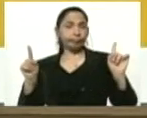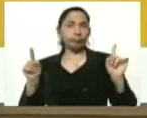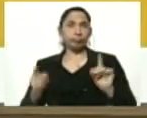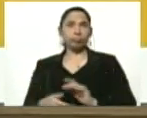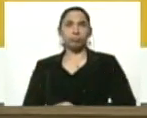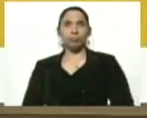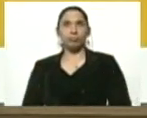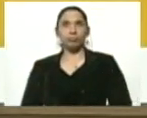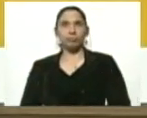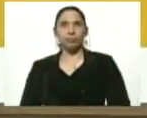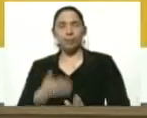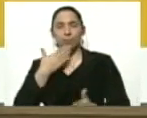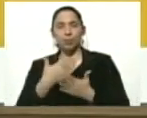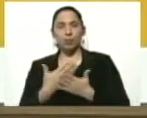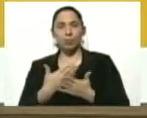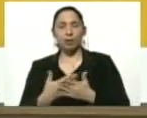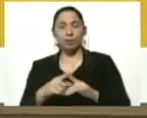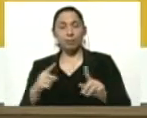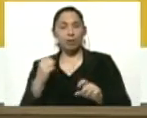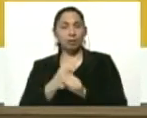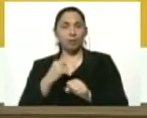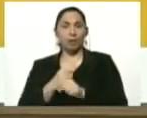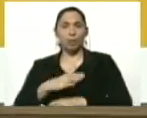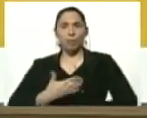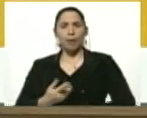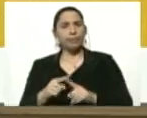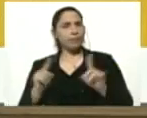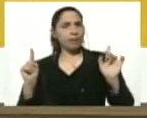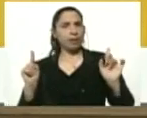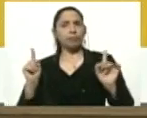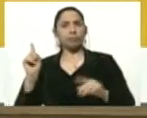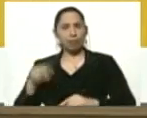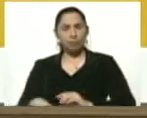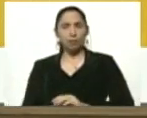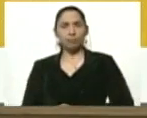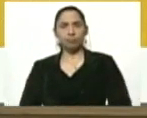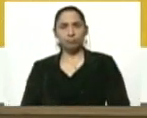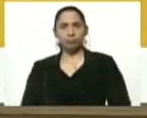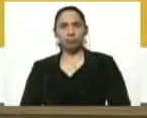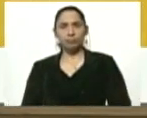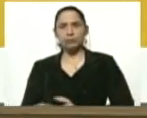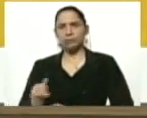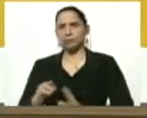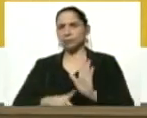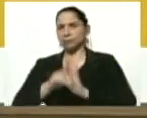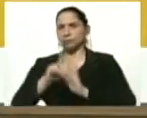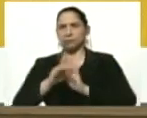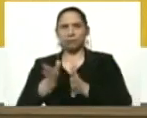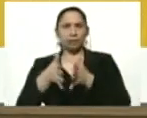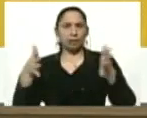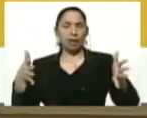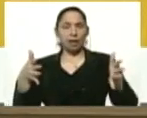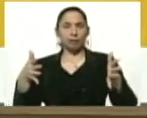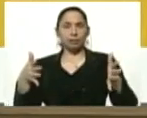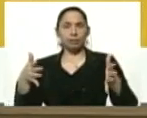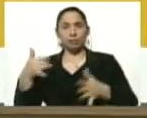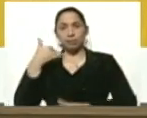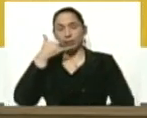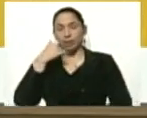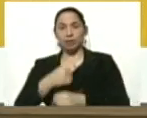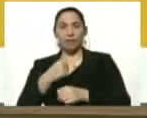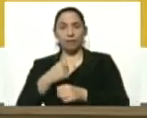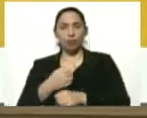las propuestas para el trabajo pueden ser distintas también ha habido un gran desarrollo del teletrabajo y